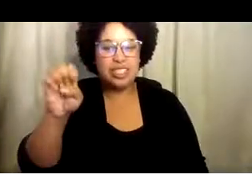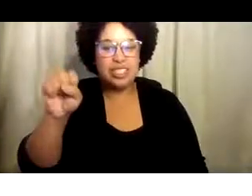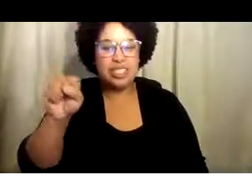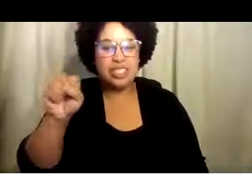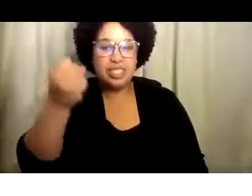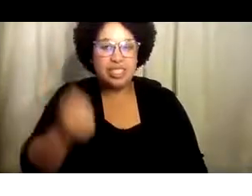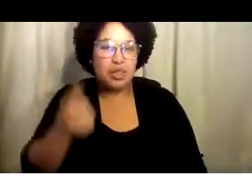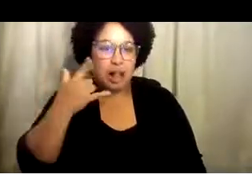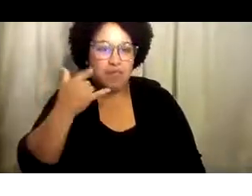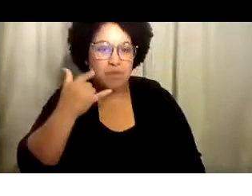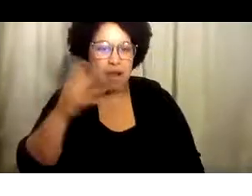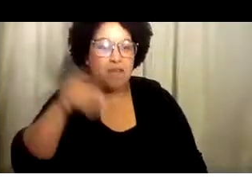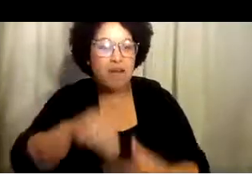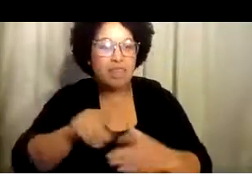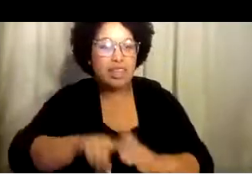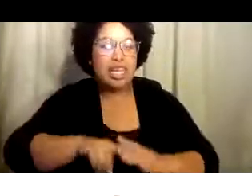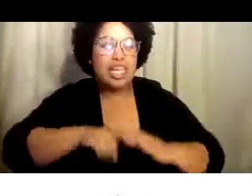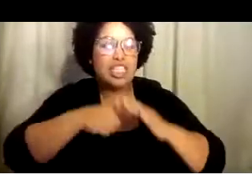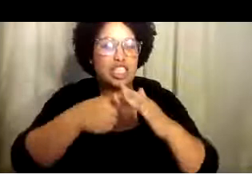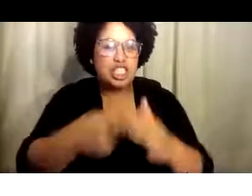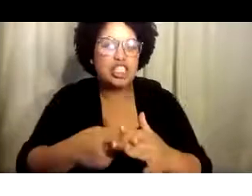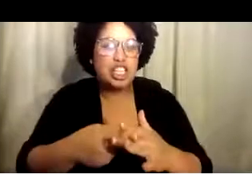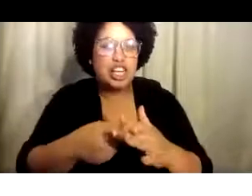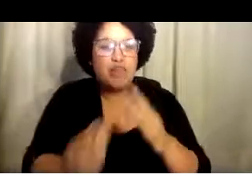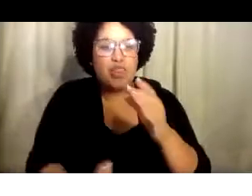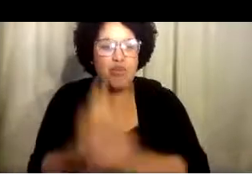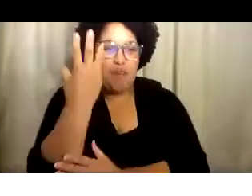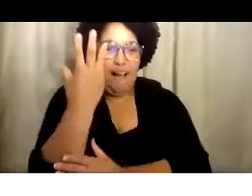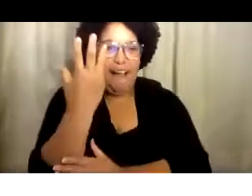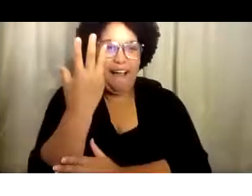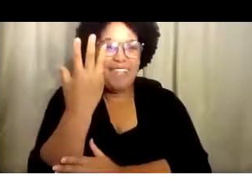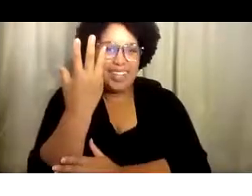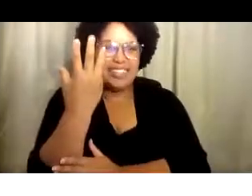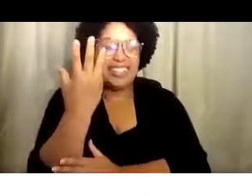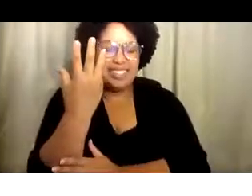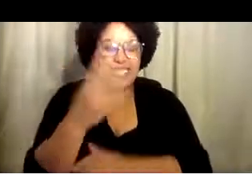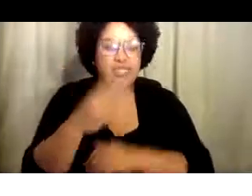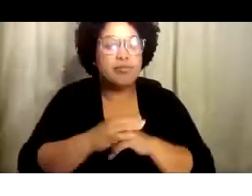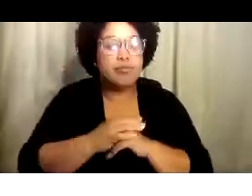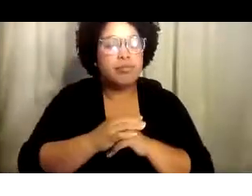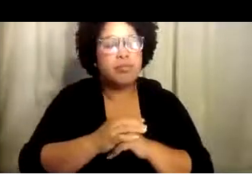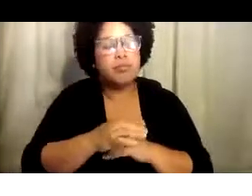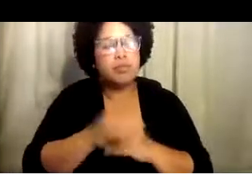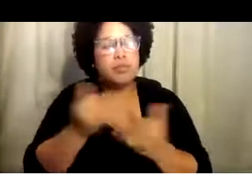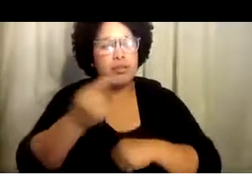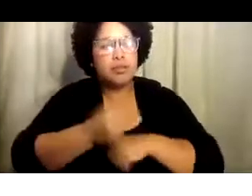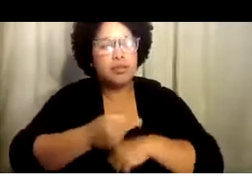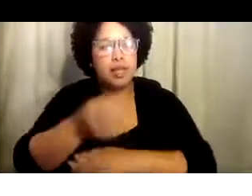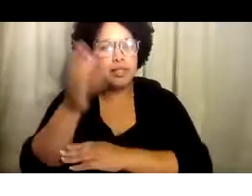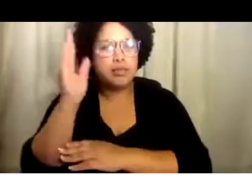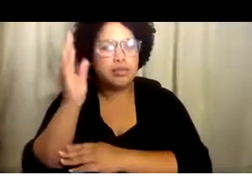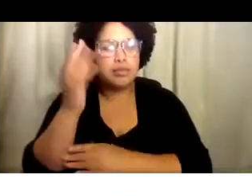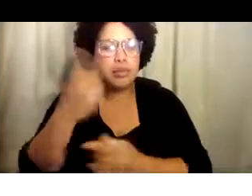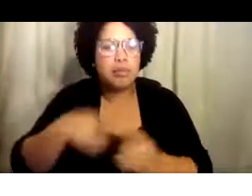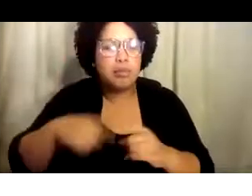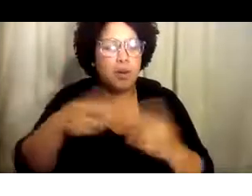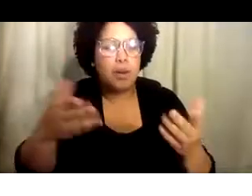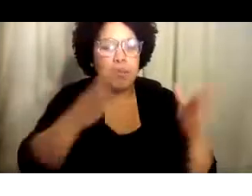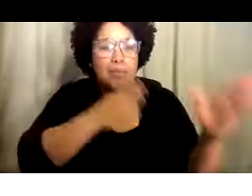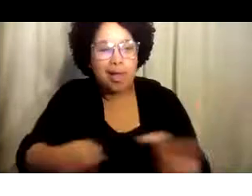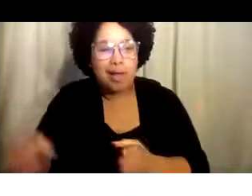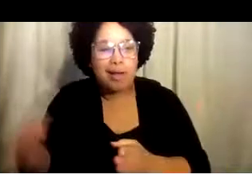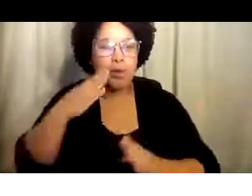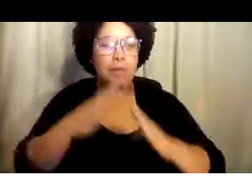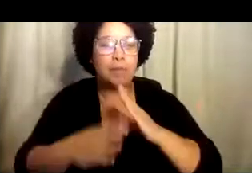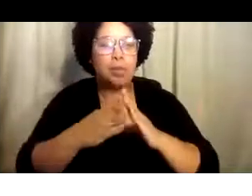California y la iniciativa Disability Pride. El seminario web el día de hoy, es planificación para la integración comunitaria,